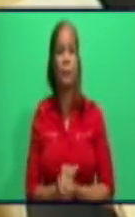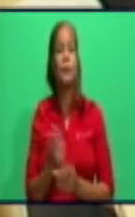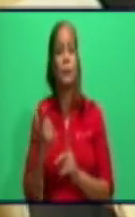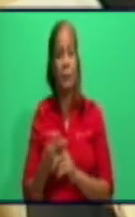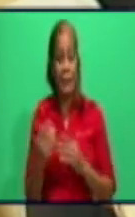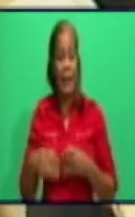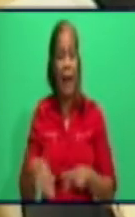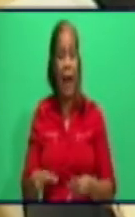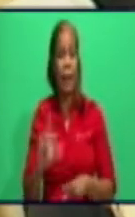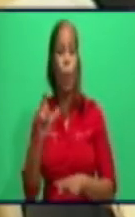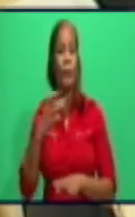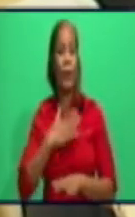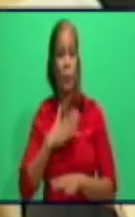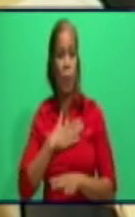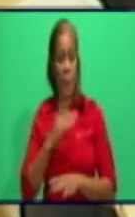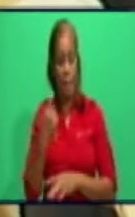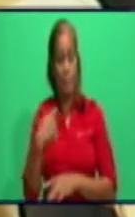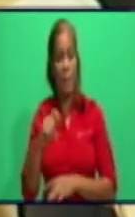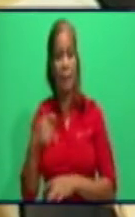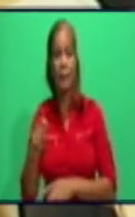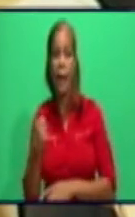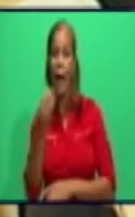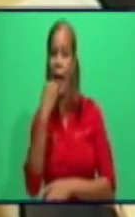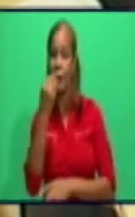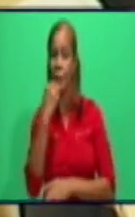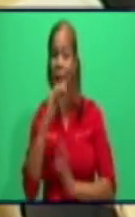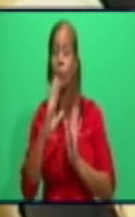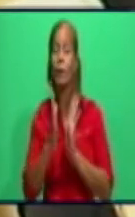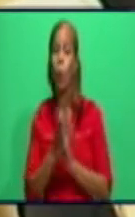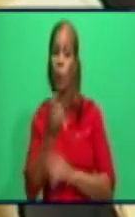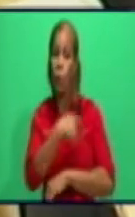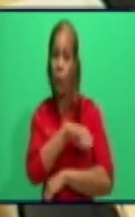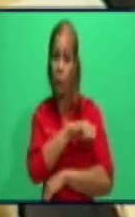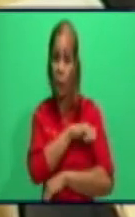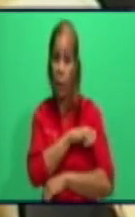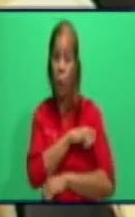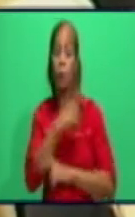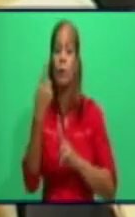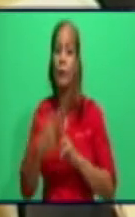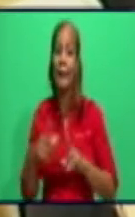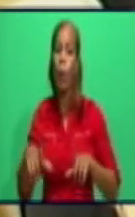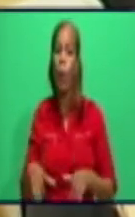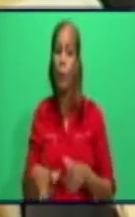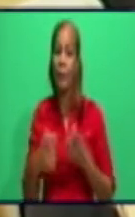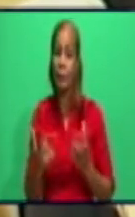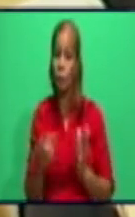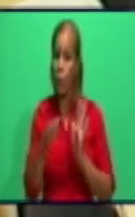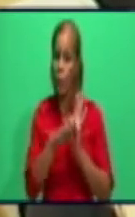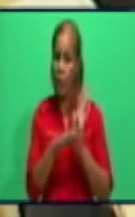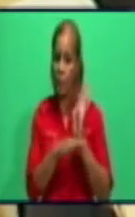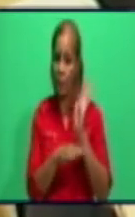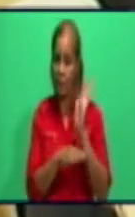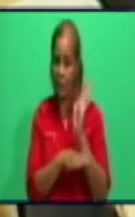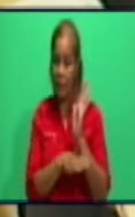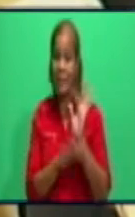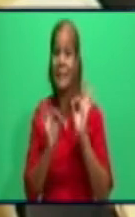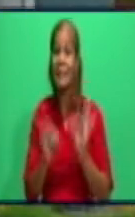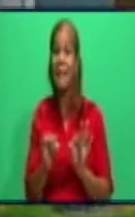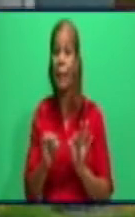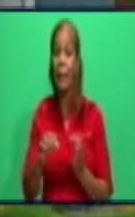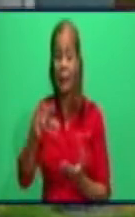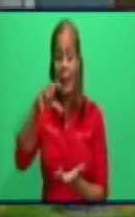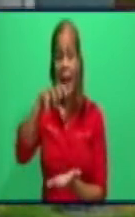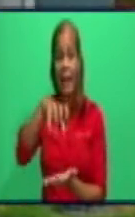propia aquellas que expenden alimentos a nuestro pueblo y cumpliendo estas medidas. Carlito, Carlito,